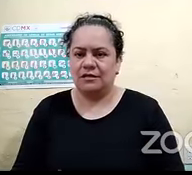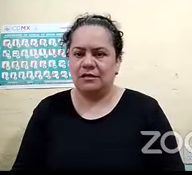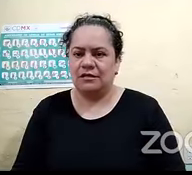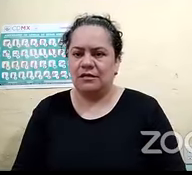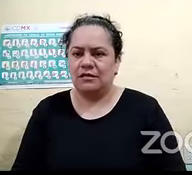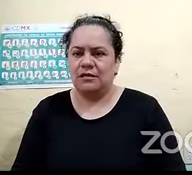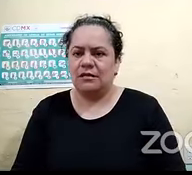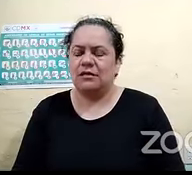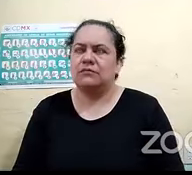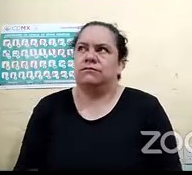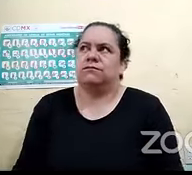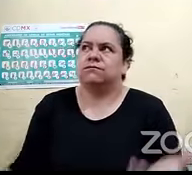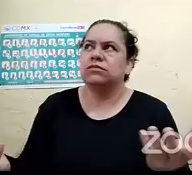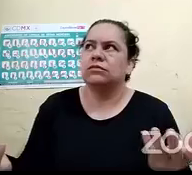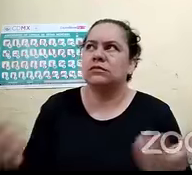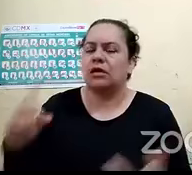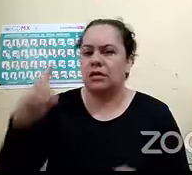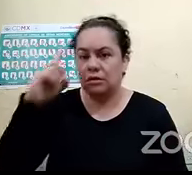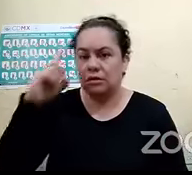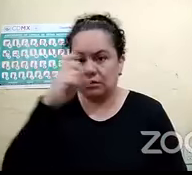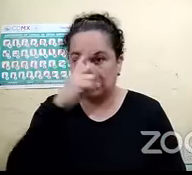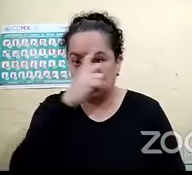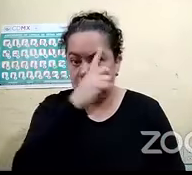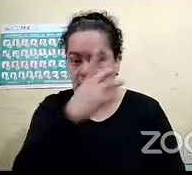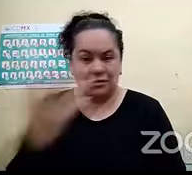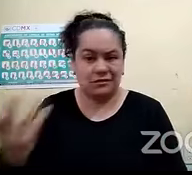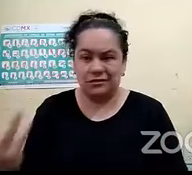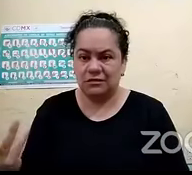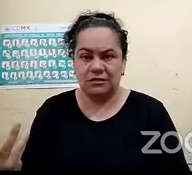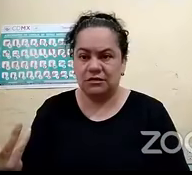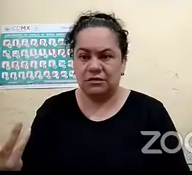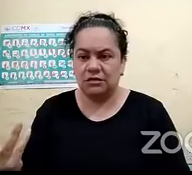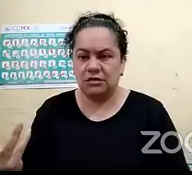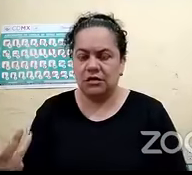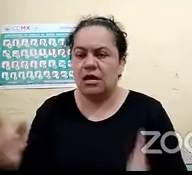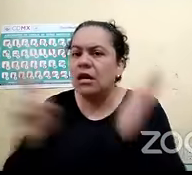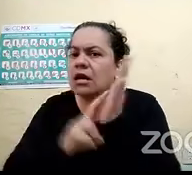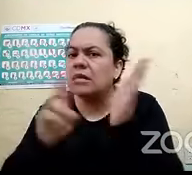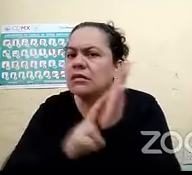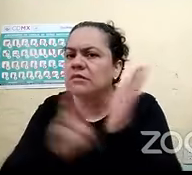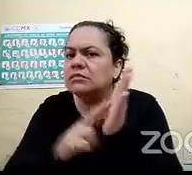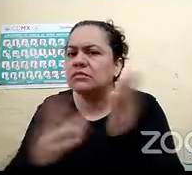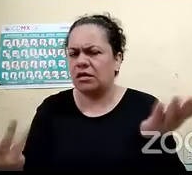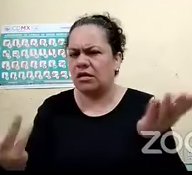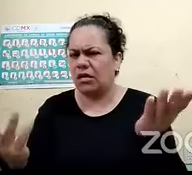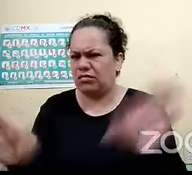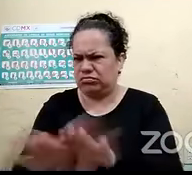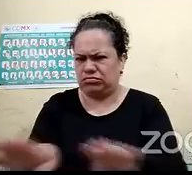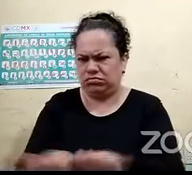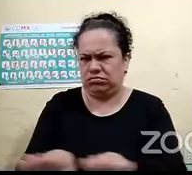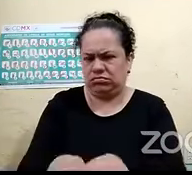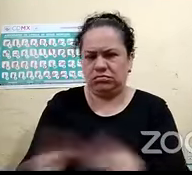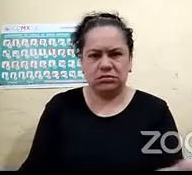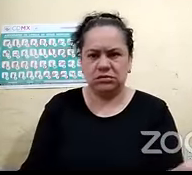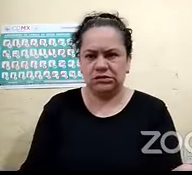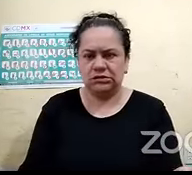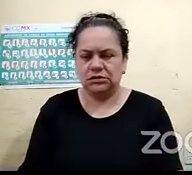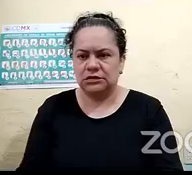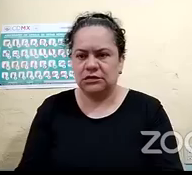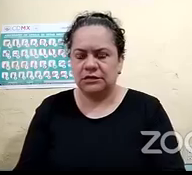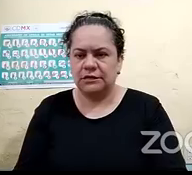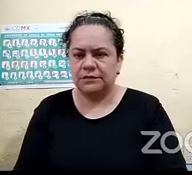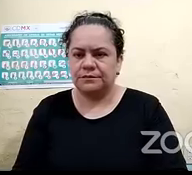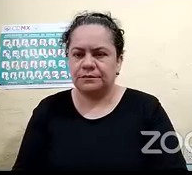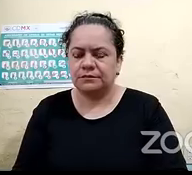sí se me hizo algo un tanto complejo eso de la alarma y bueno ahora